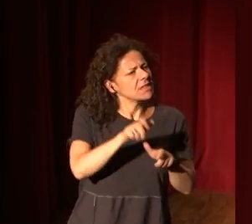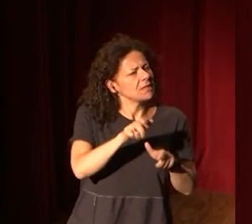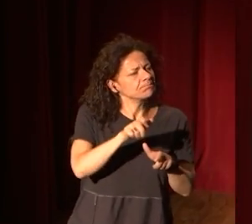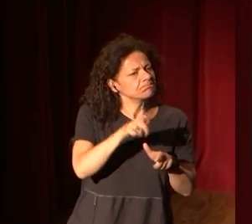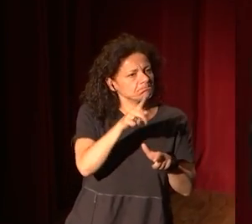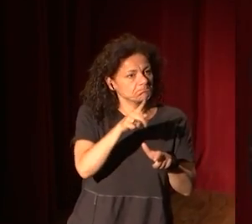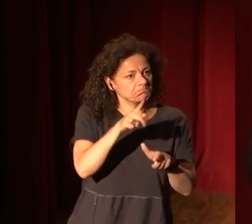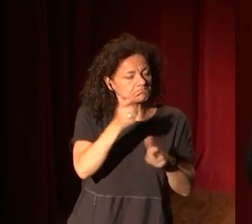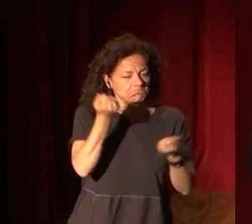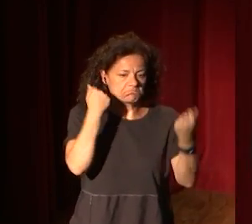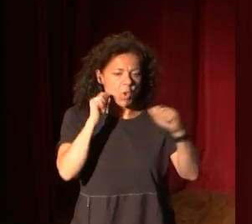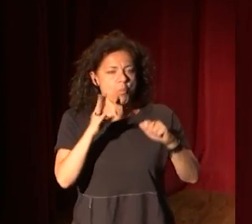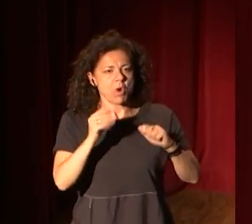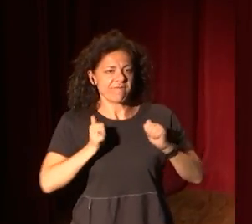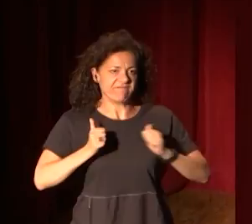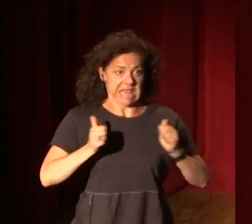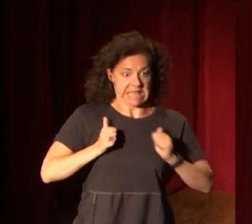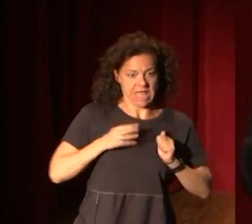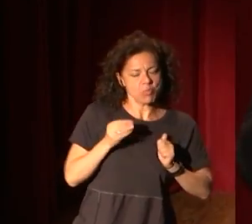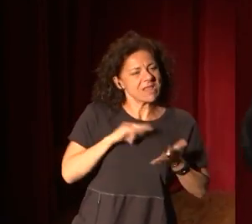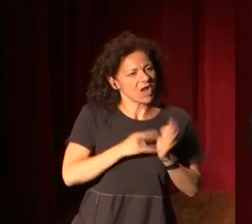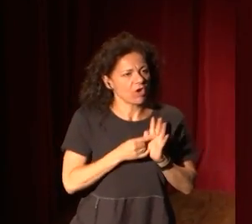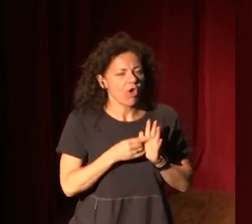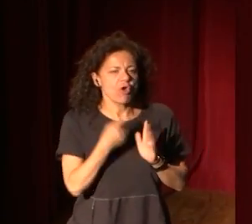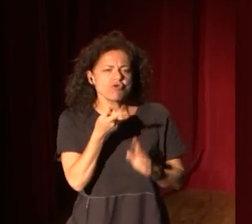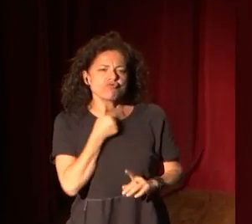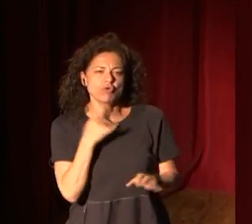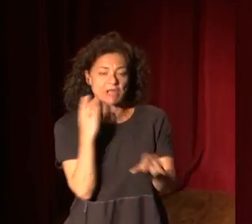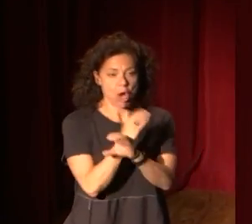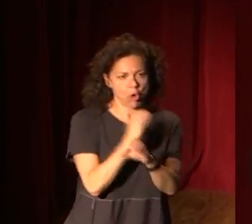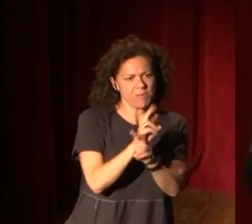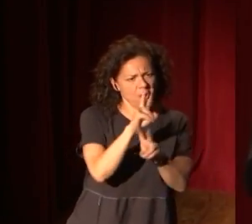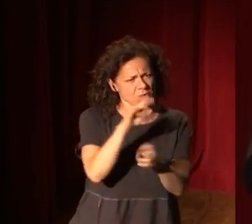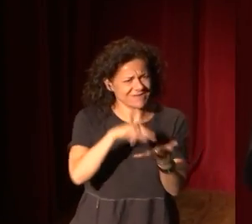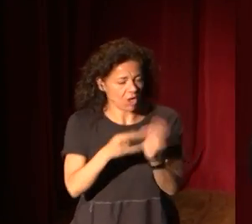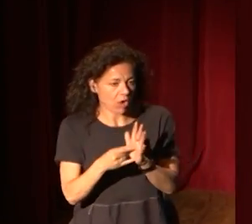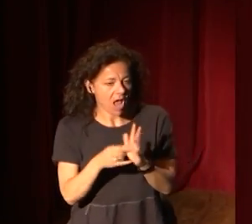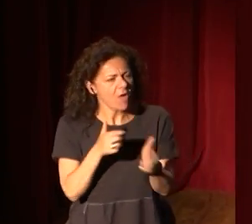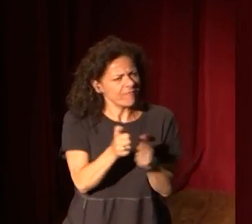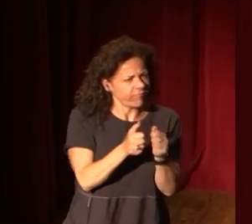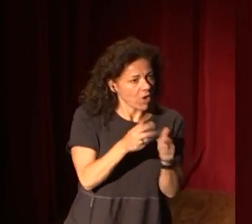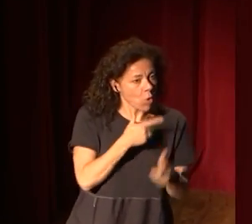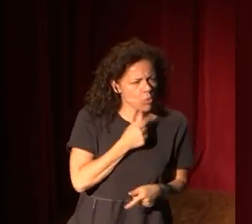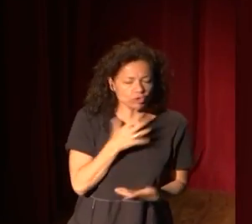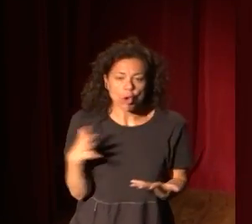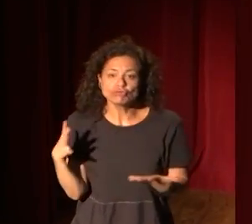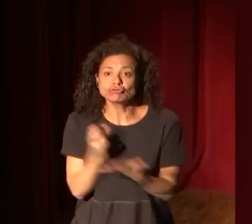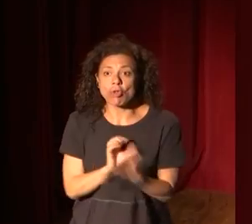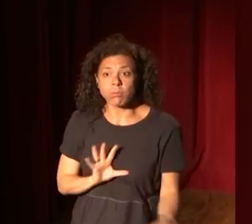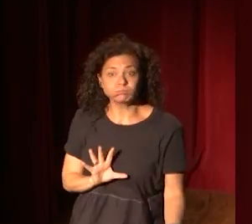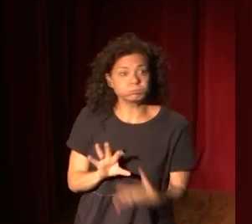friki, muy tecnológica, le gustan los cómics, le gustan las nuevas tecnologías, gustan los videojuegos, le gusta todo lo que sea